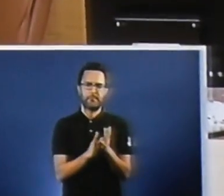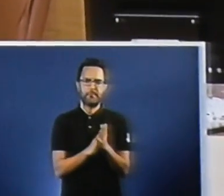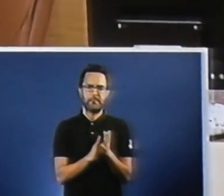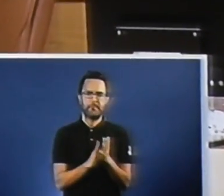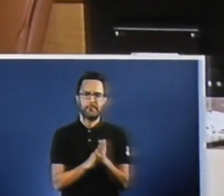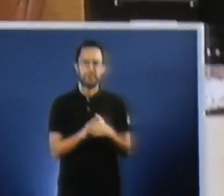retomamos o o